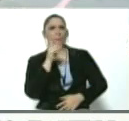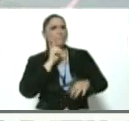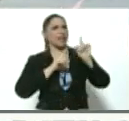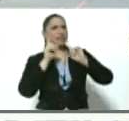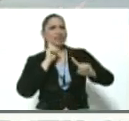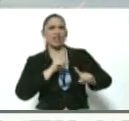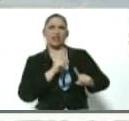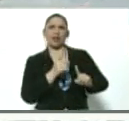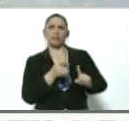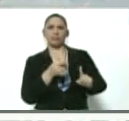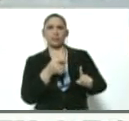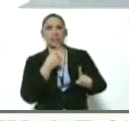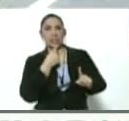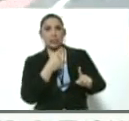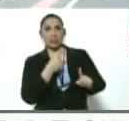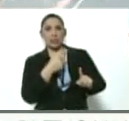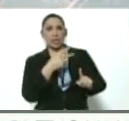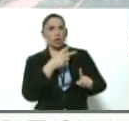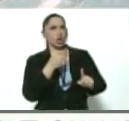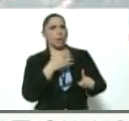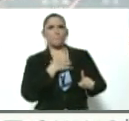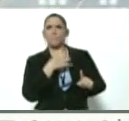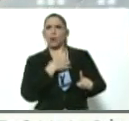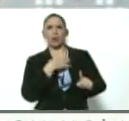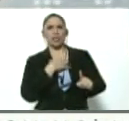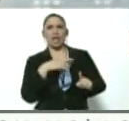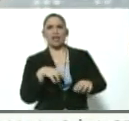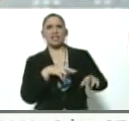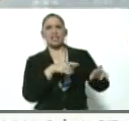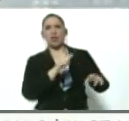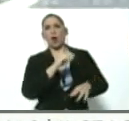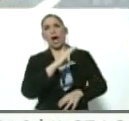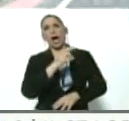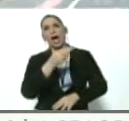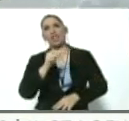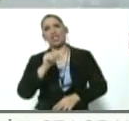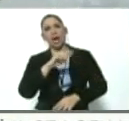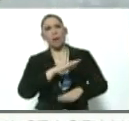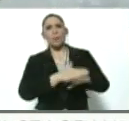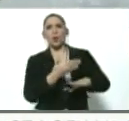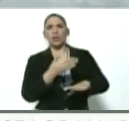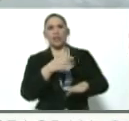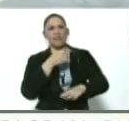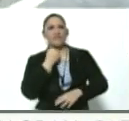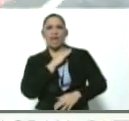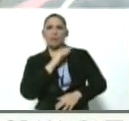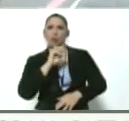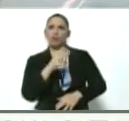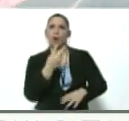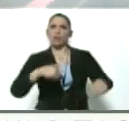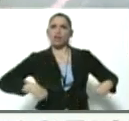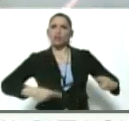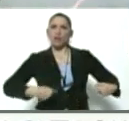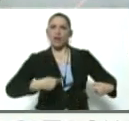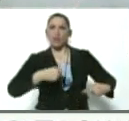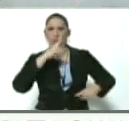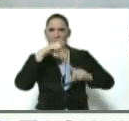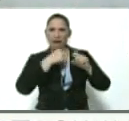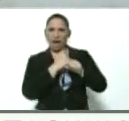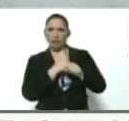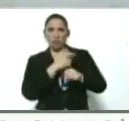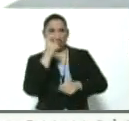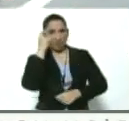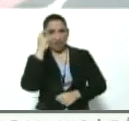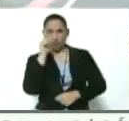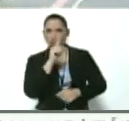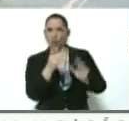importante y dicen que él no podía estar en Río Bacha, como ustedes dicen, porque estaba enfermo. En esa época es una, digamos, unas fechas